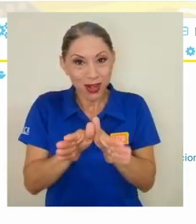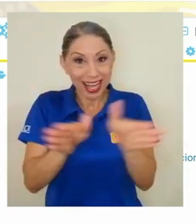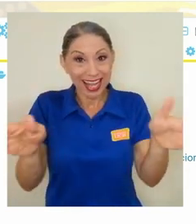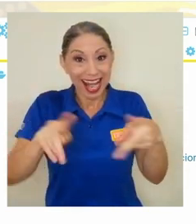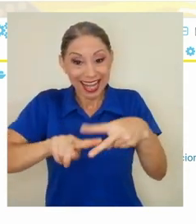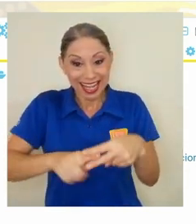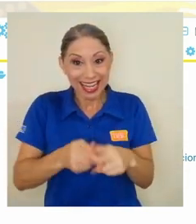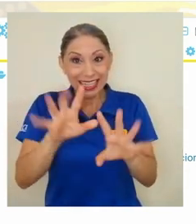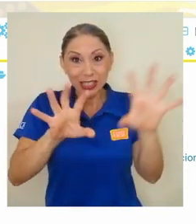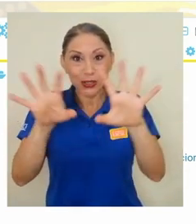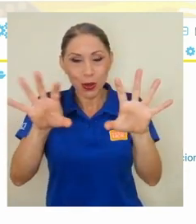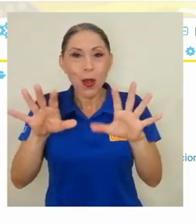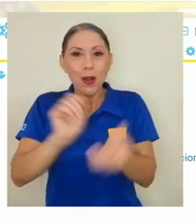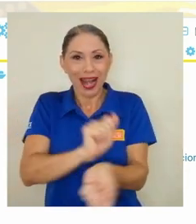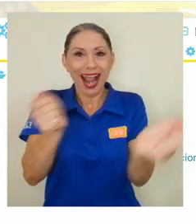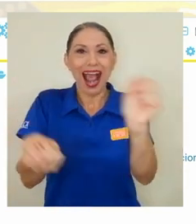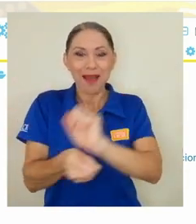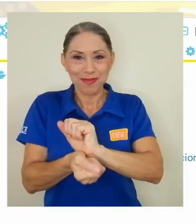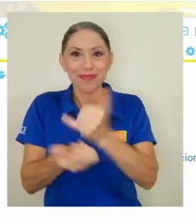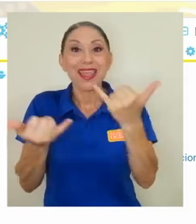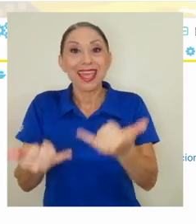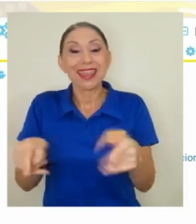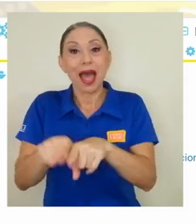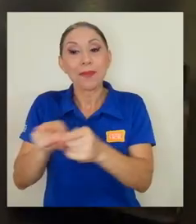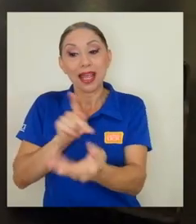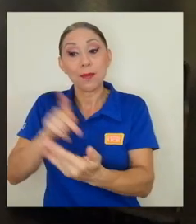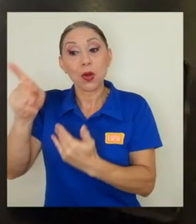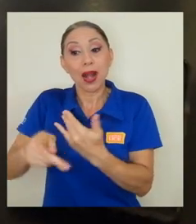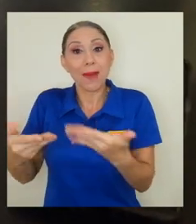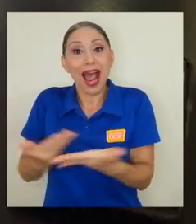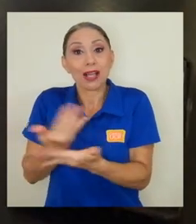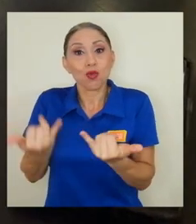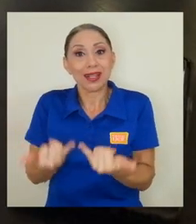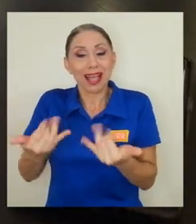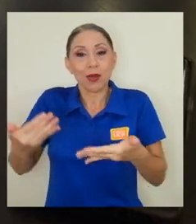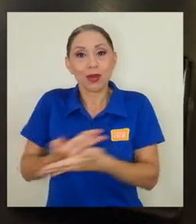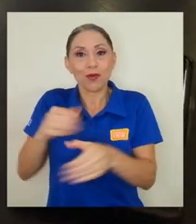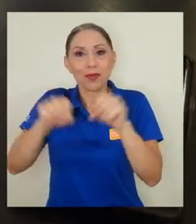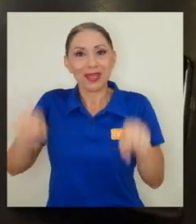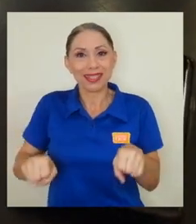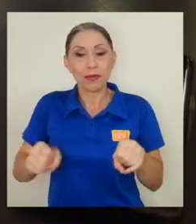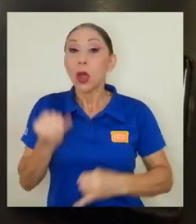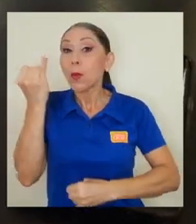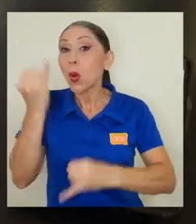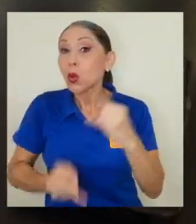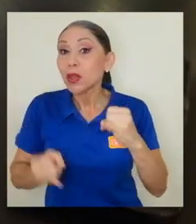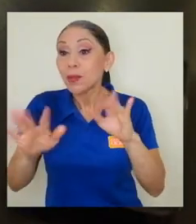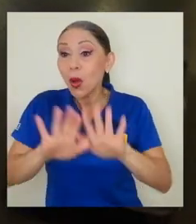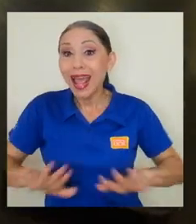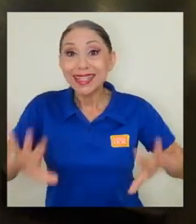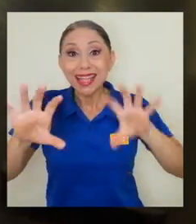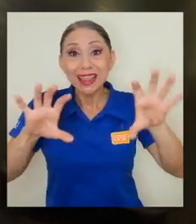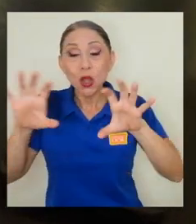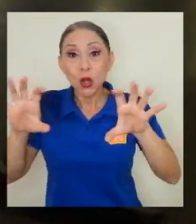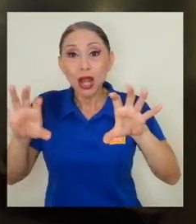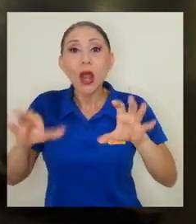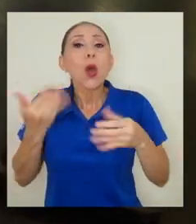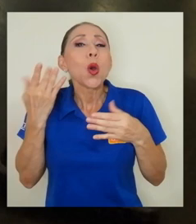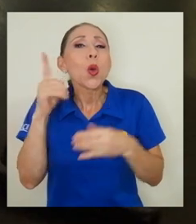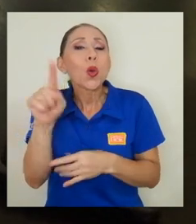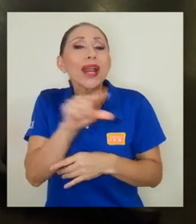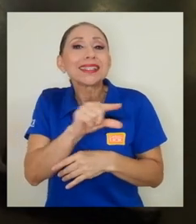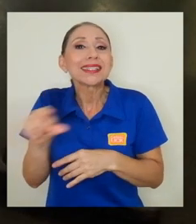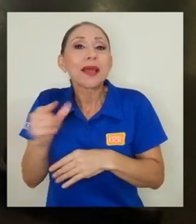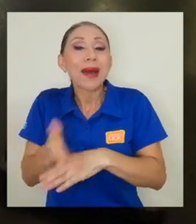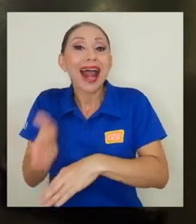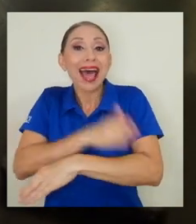y suba el programa del curso actualizado al nuevo semestre. Por último, habilite el entorno al menos una semana antes